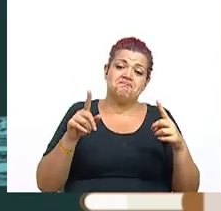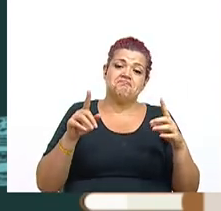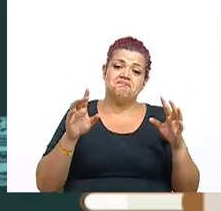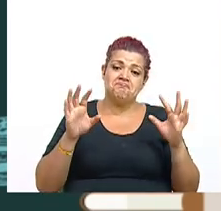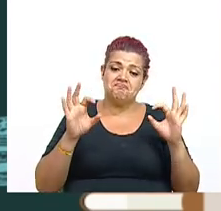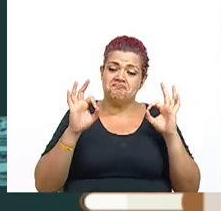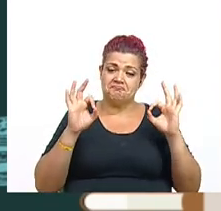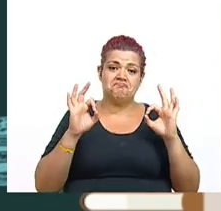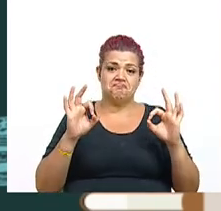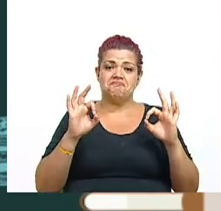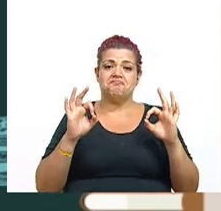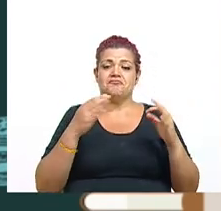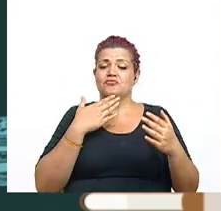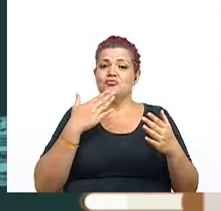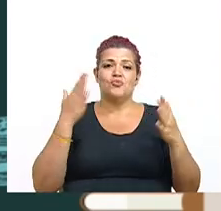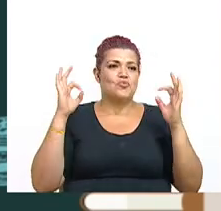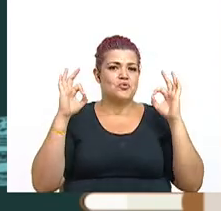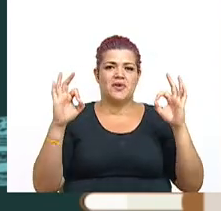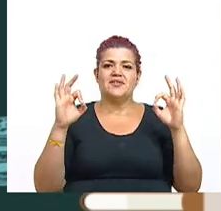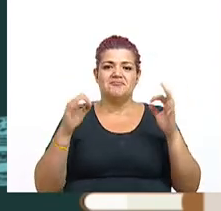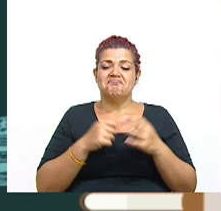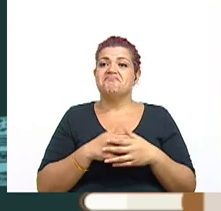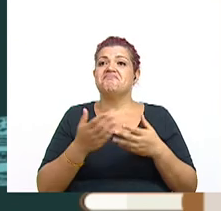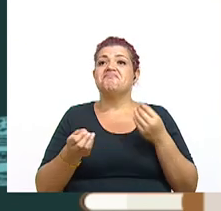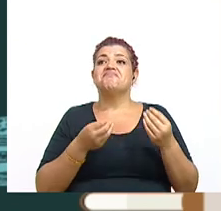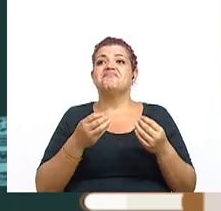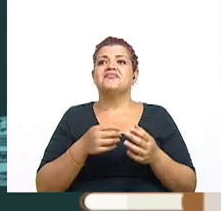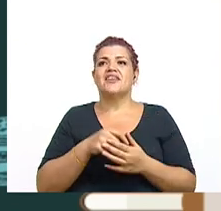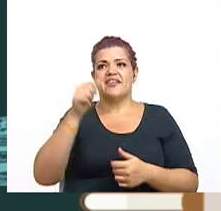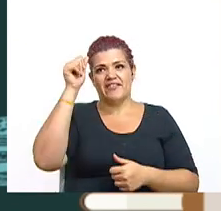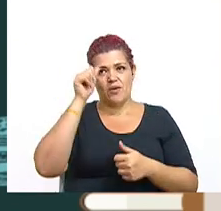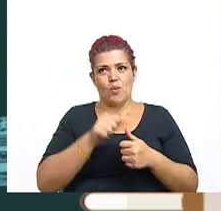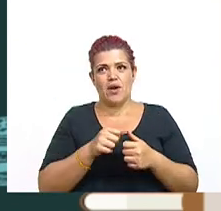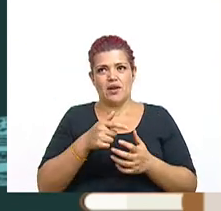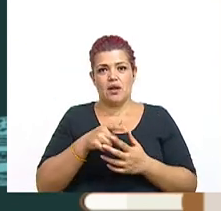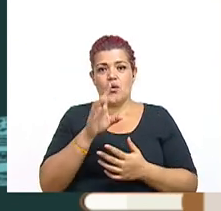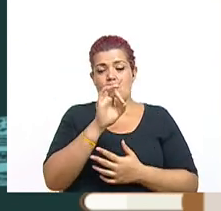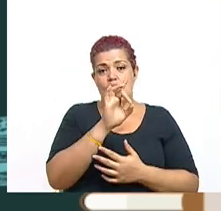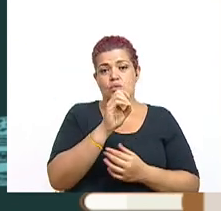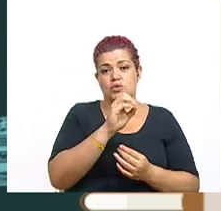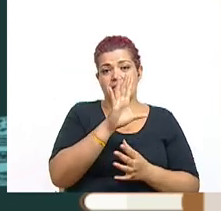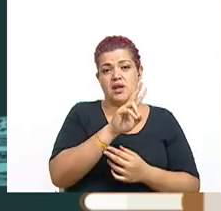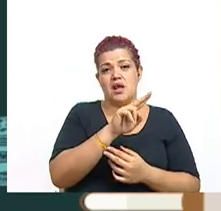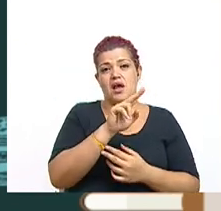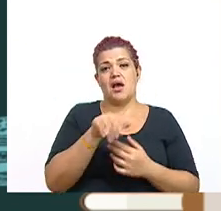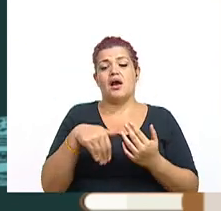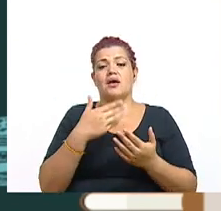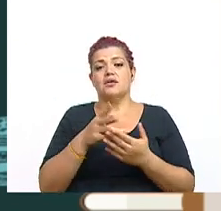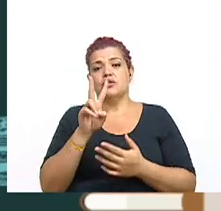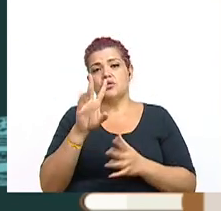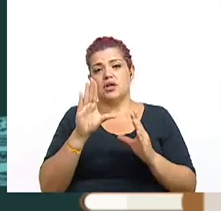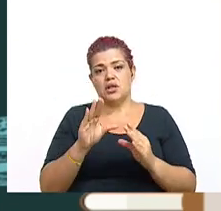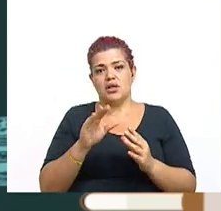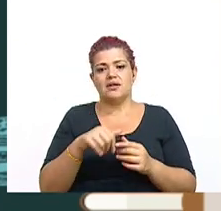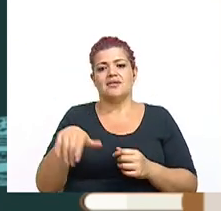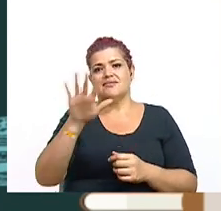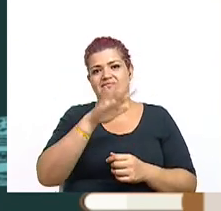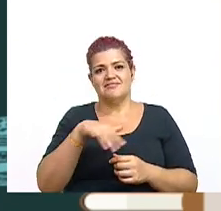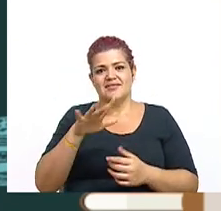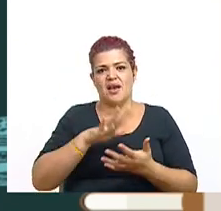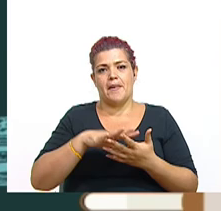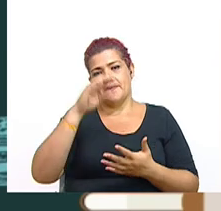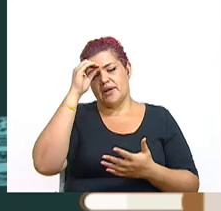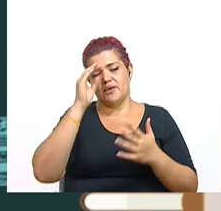maravillosa. ¿Qué tal? Recuerden que estamos de 8 de la mañana a 2 de la tarde en este espacio de